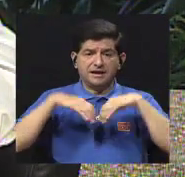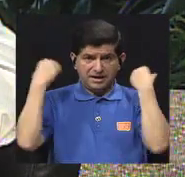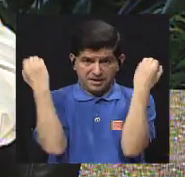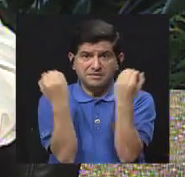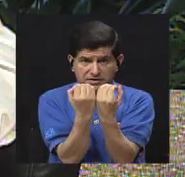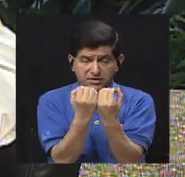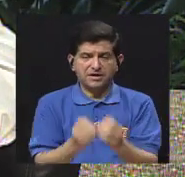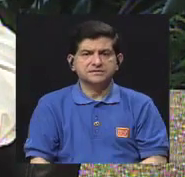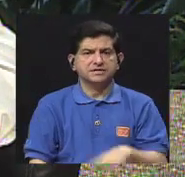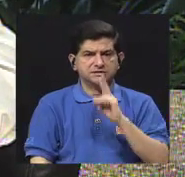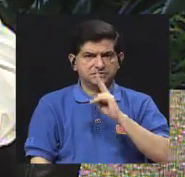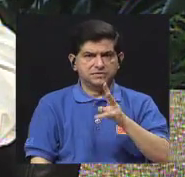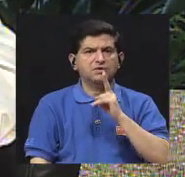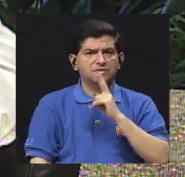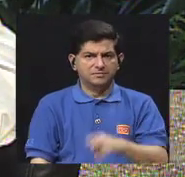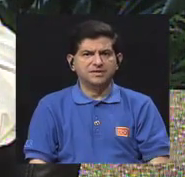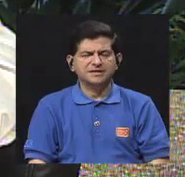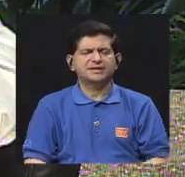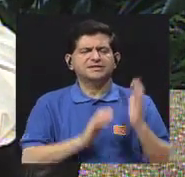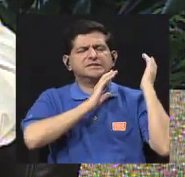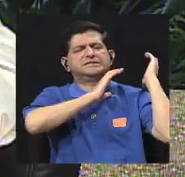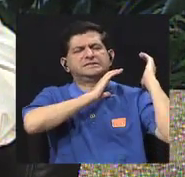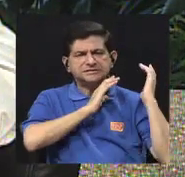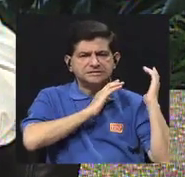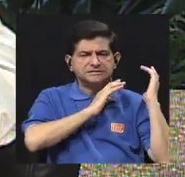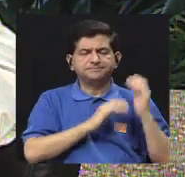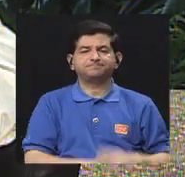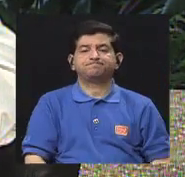ahí se vive es realmente muy pesado